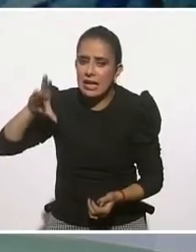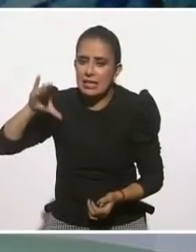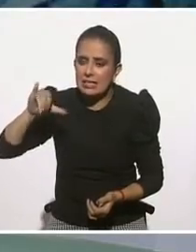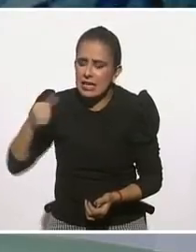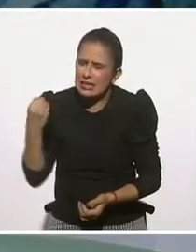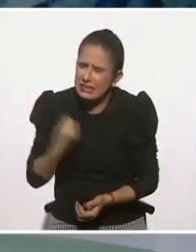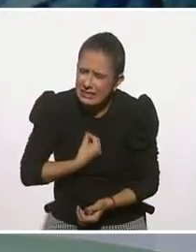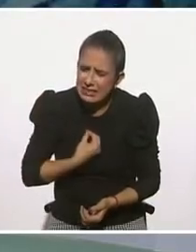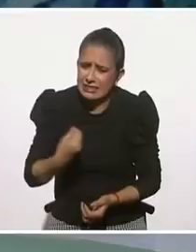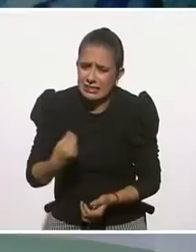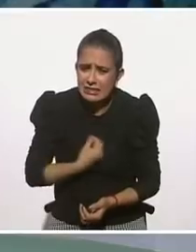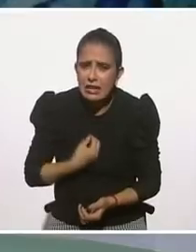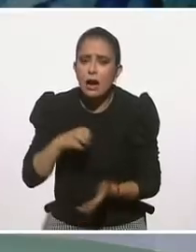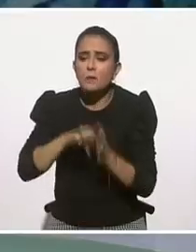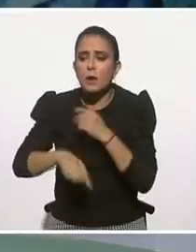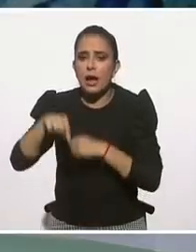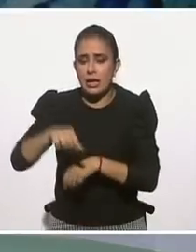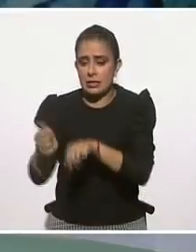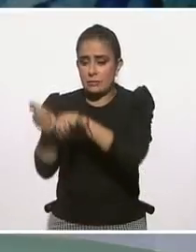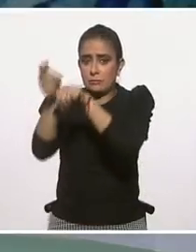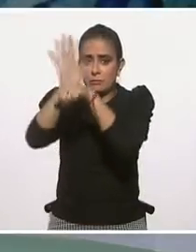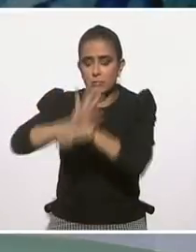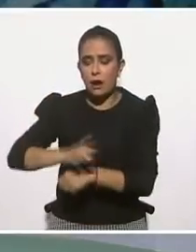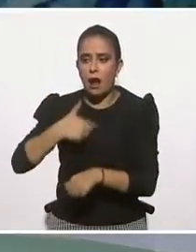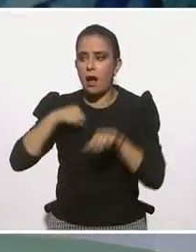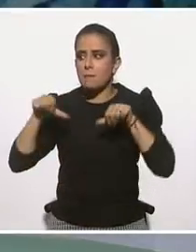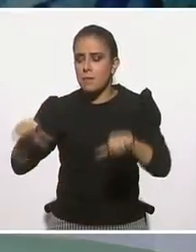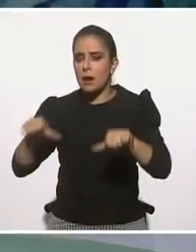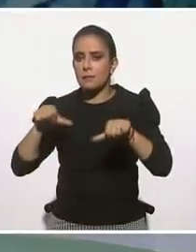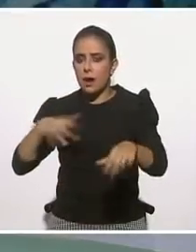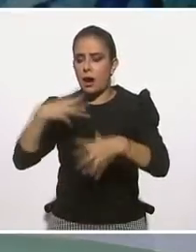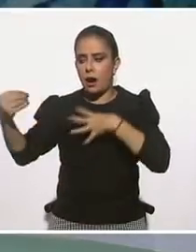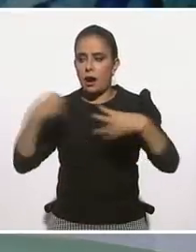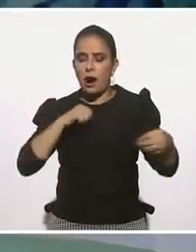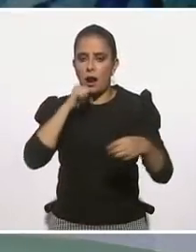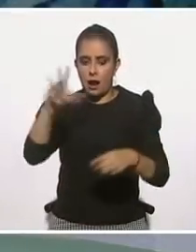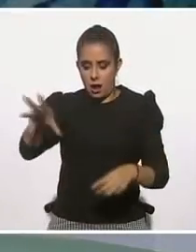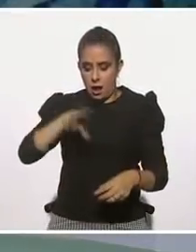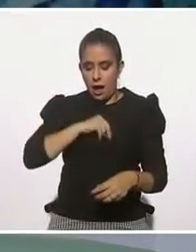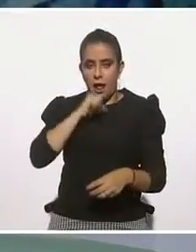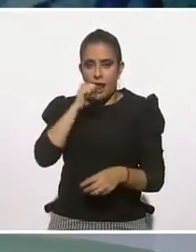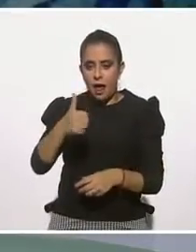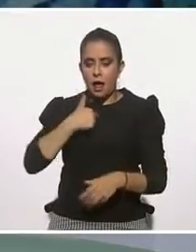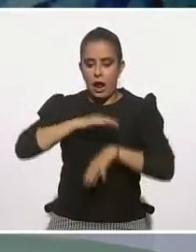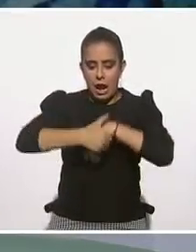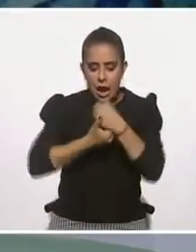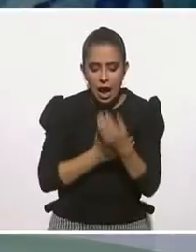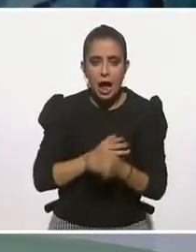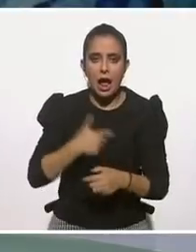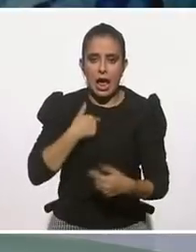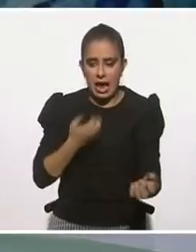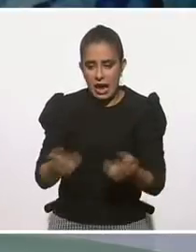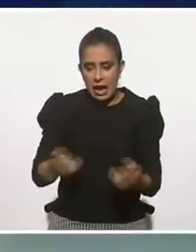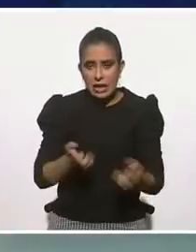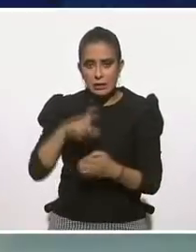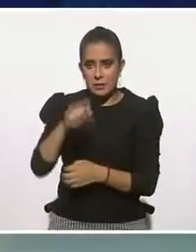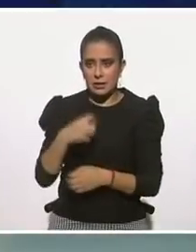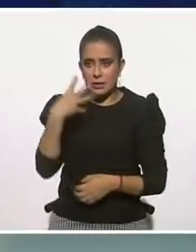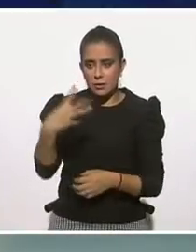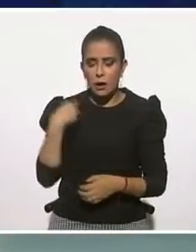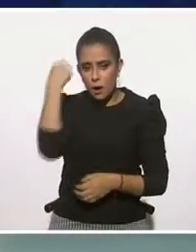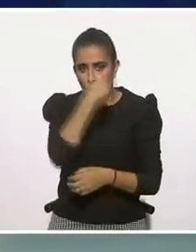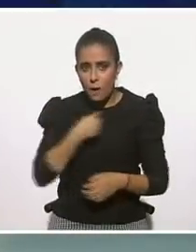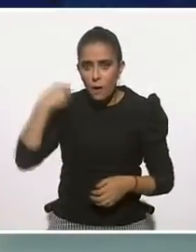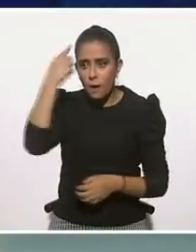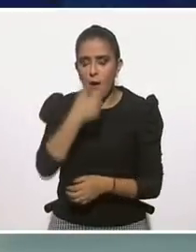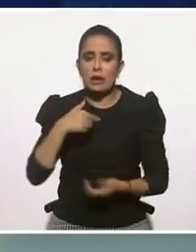resistiendo esta pandemia, no me he enfermado, yo me lavo las manos, hago ejercicio 24 horas al día